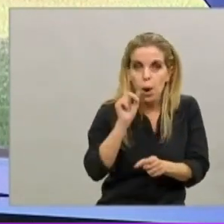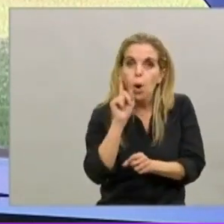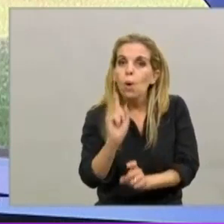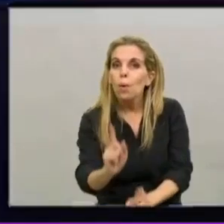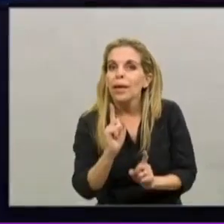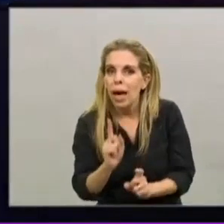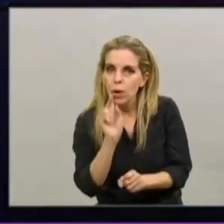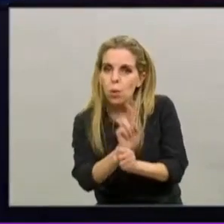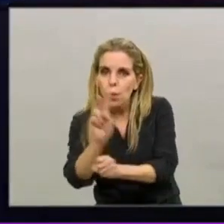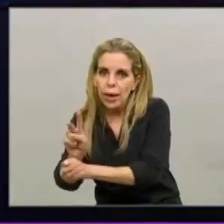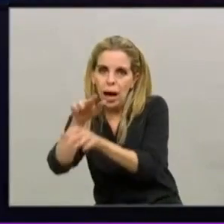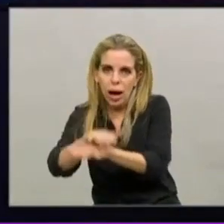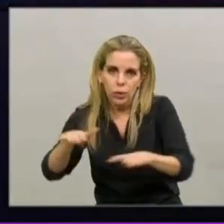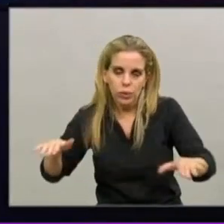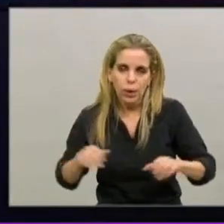cuidado.